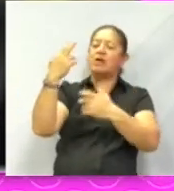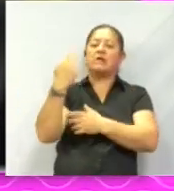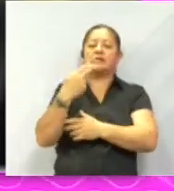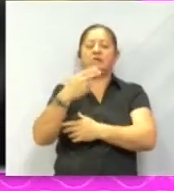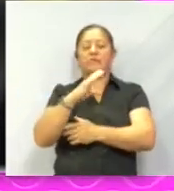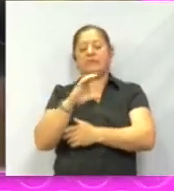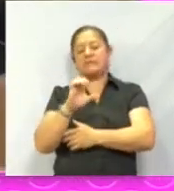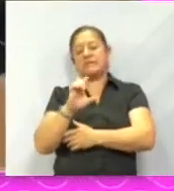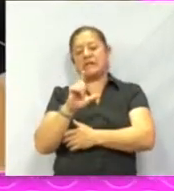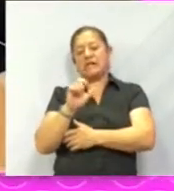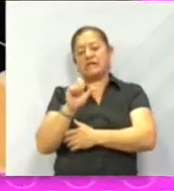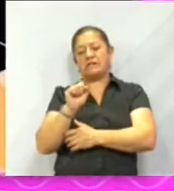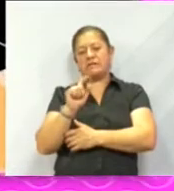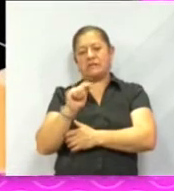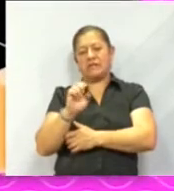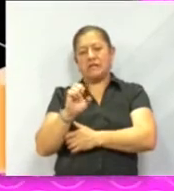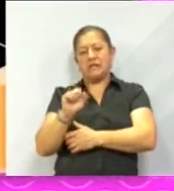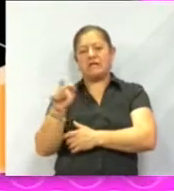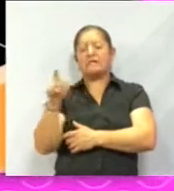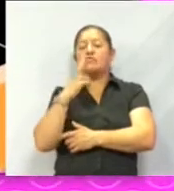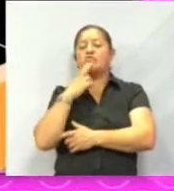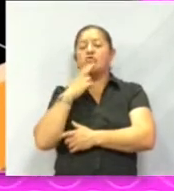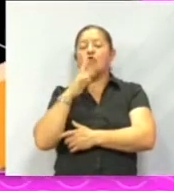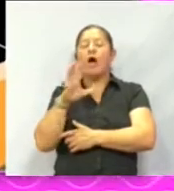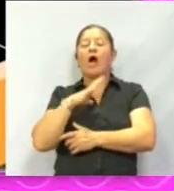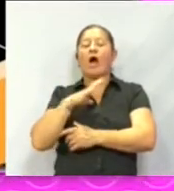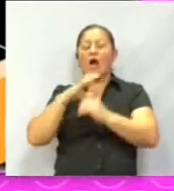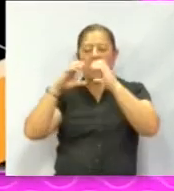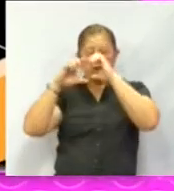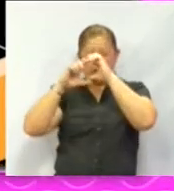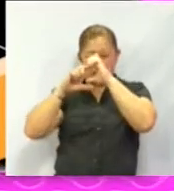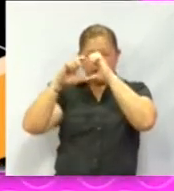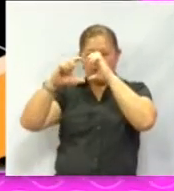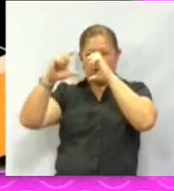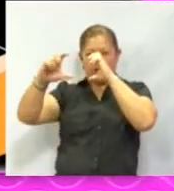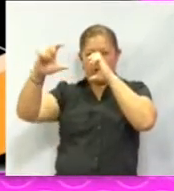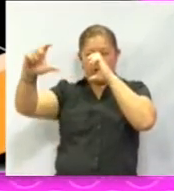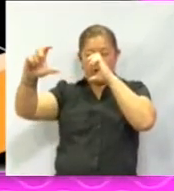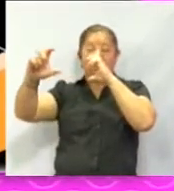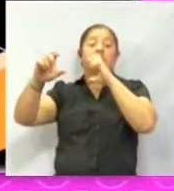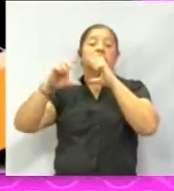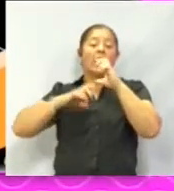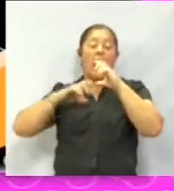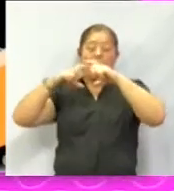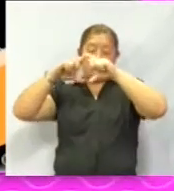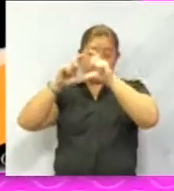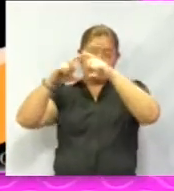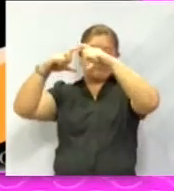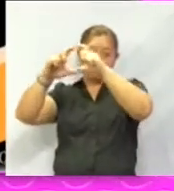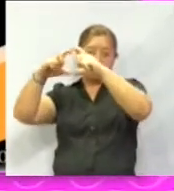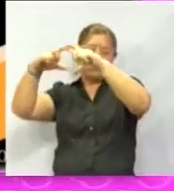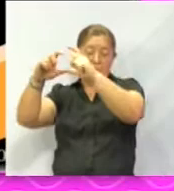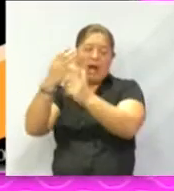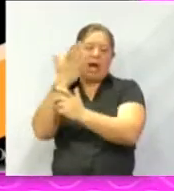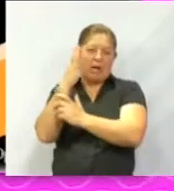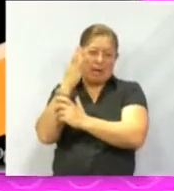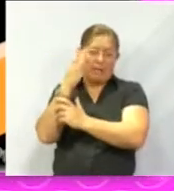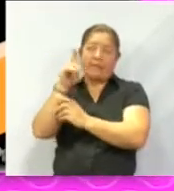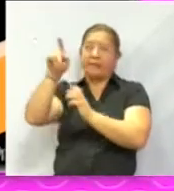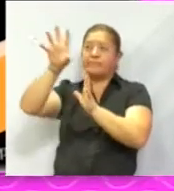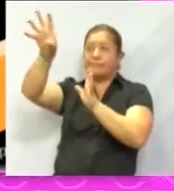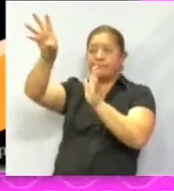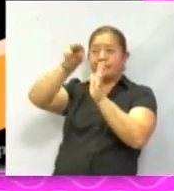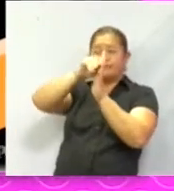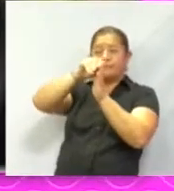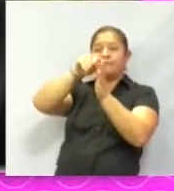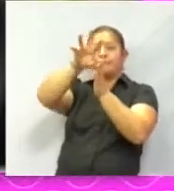¿Cómo funciona? Bueno, funciona a través de superficies ópticas, ya sea en lentes o en espejos, que después de colectarla la van